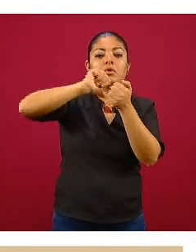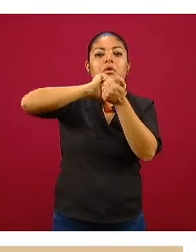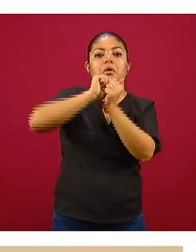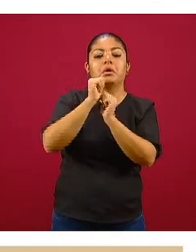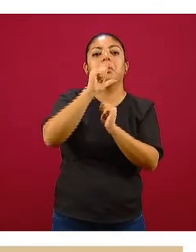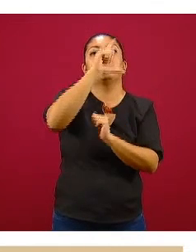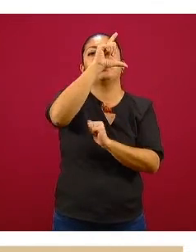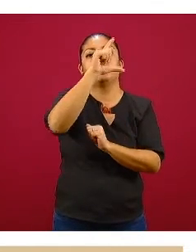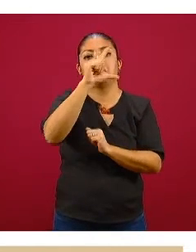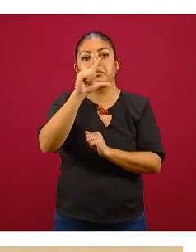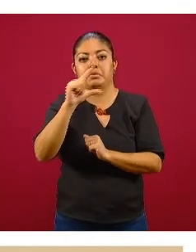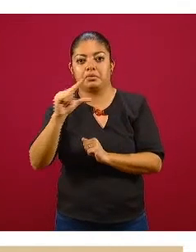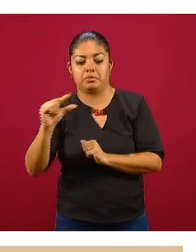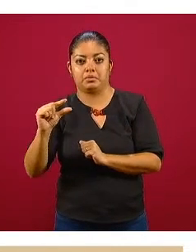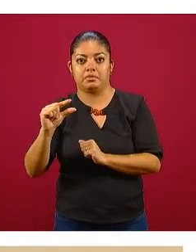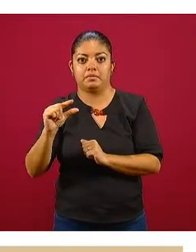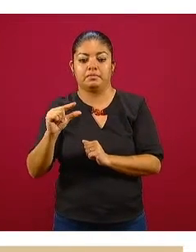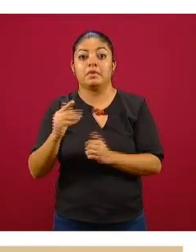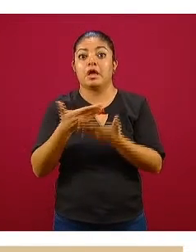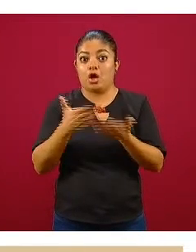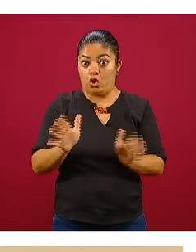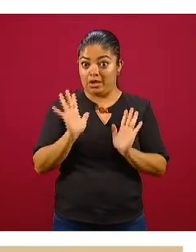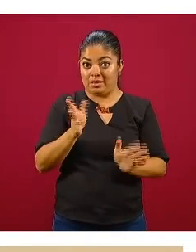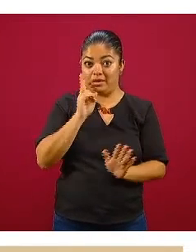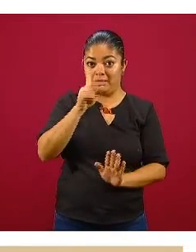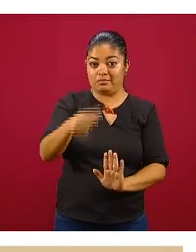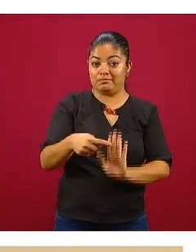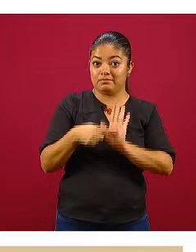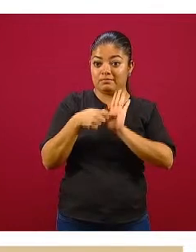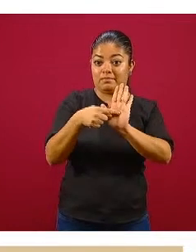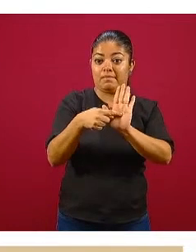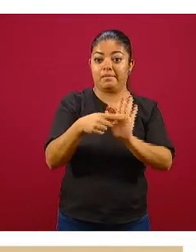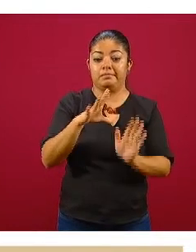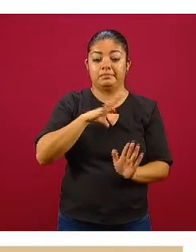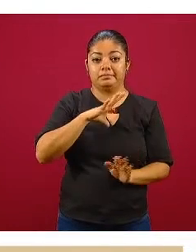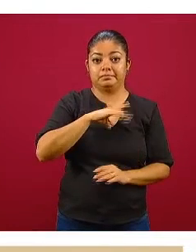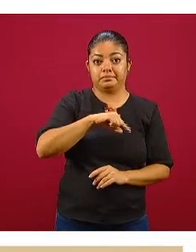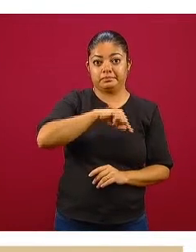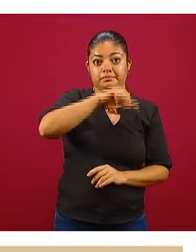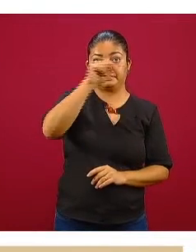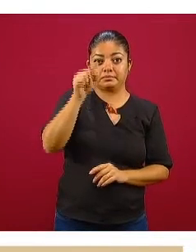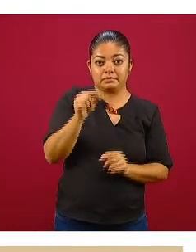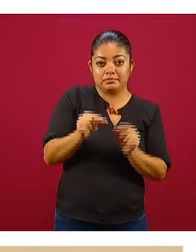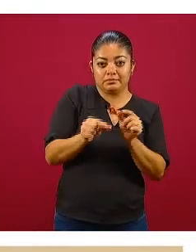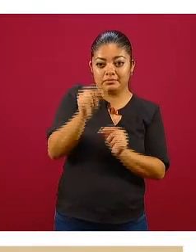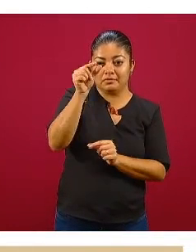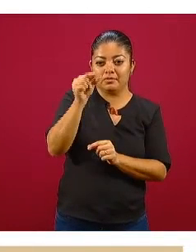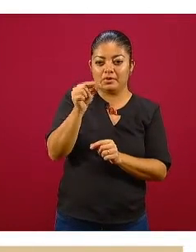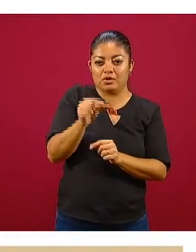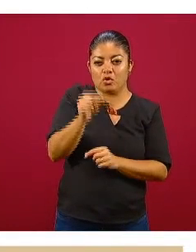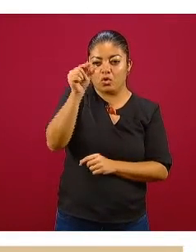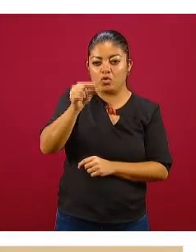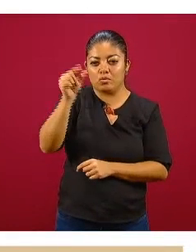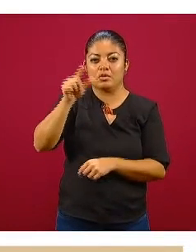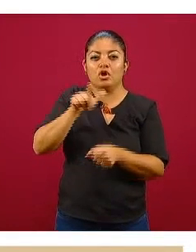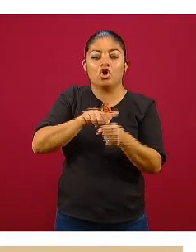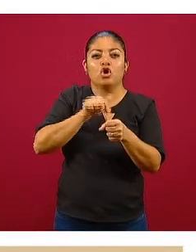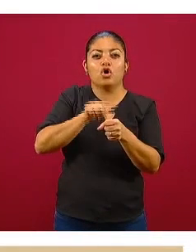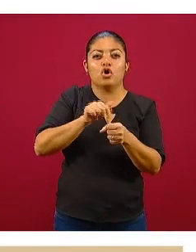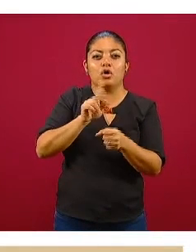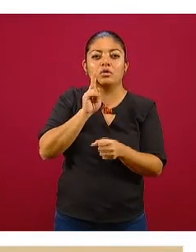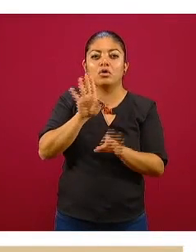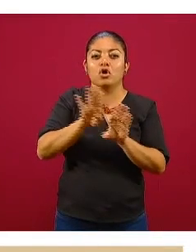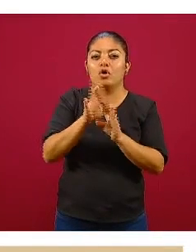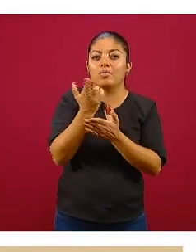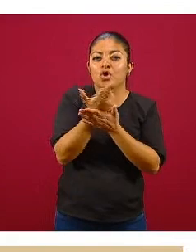Finalmente, que vemos en las líneas, en las columnas de color salmón, de color